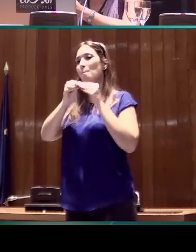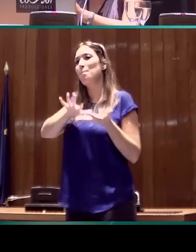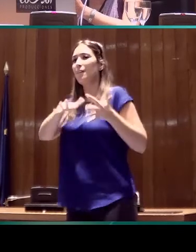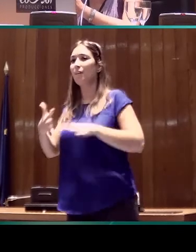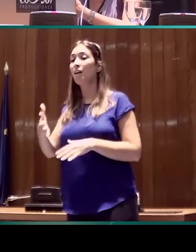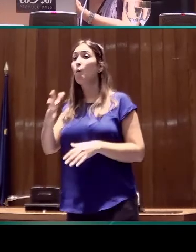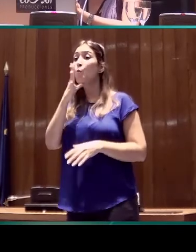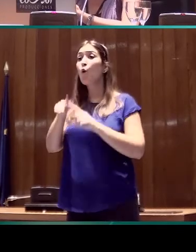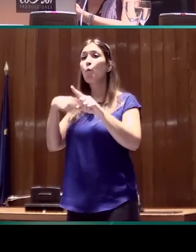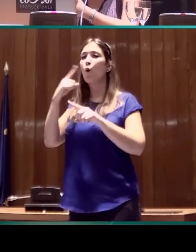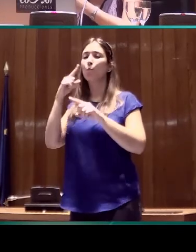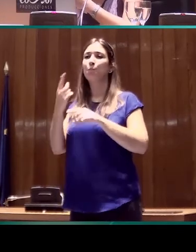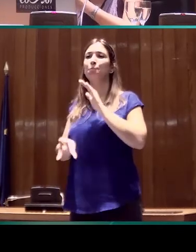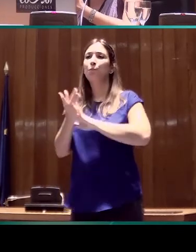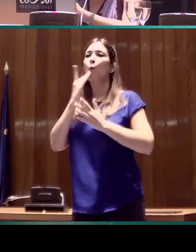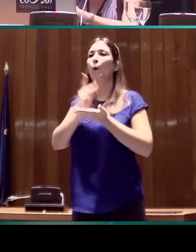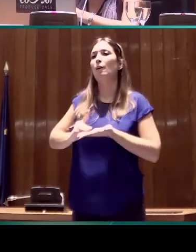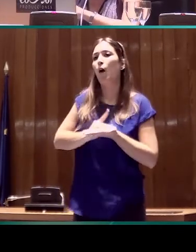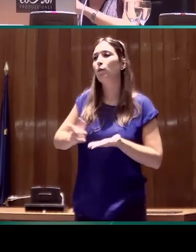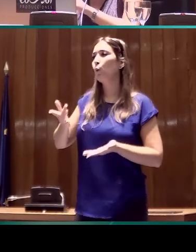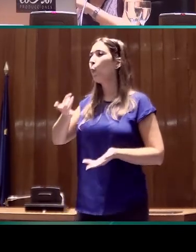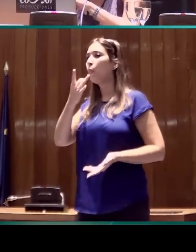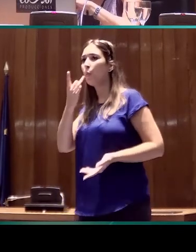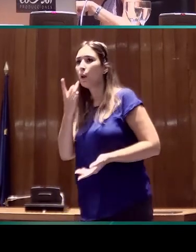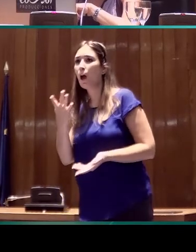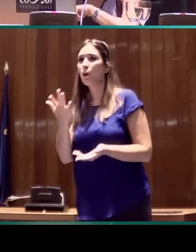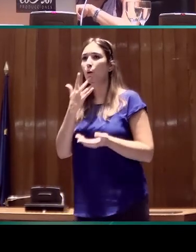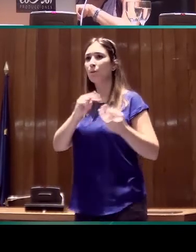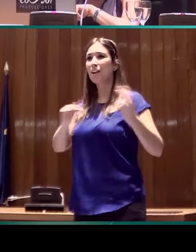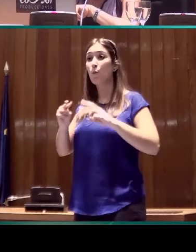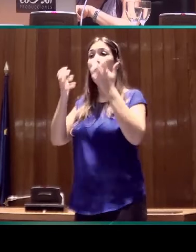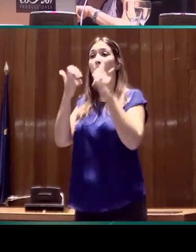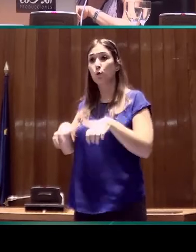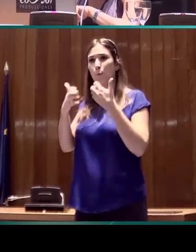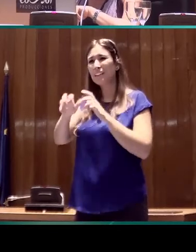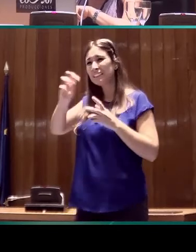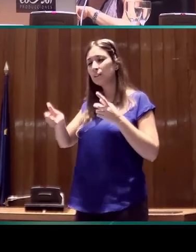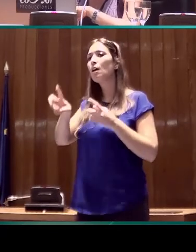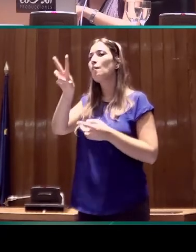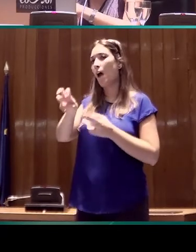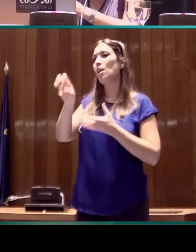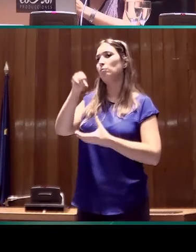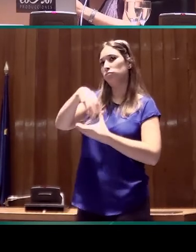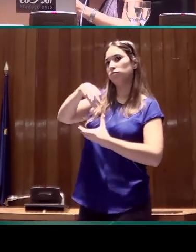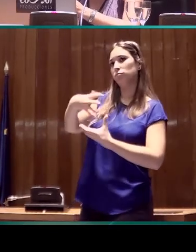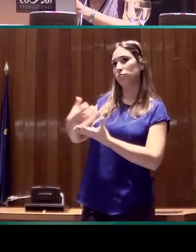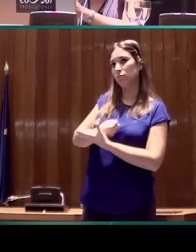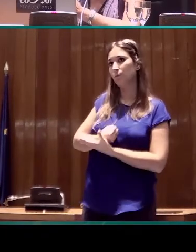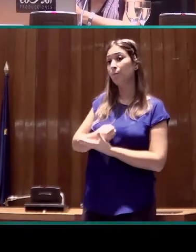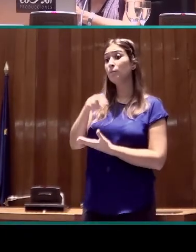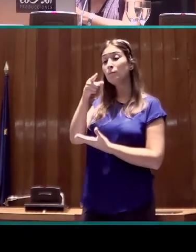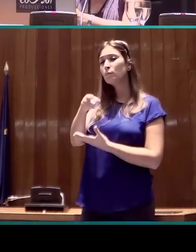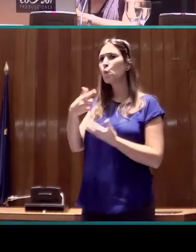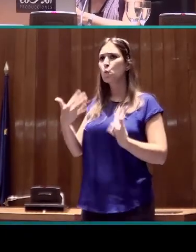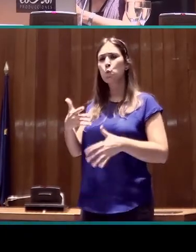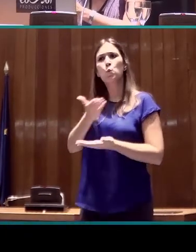formación de bases de datos, de diccionarios, la traducción automática. es una contribución